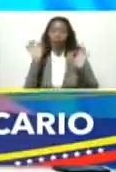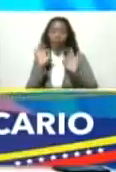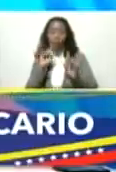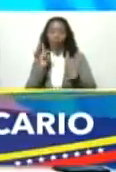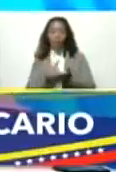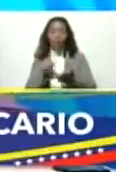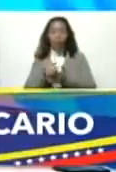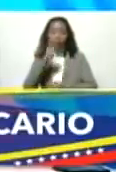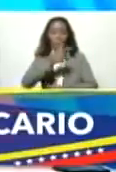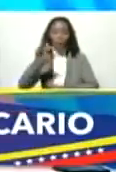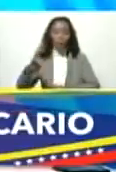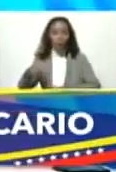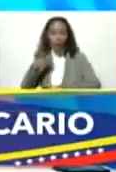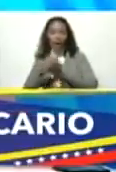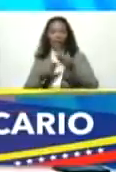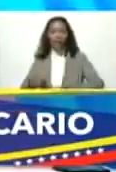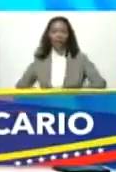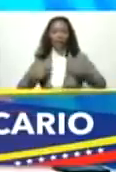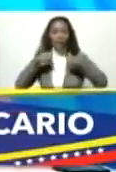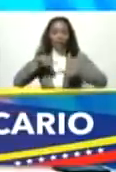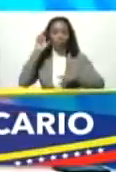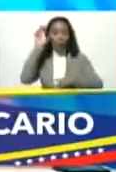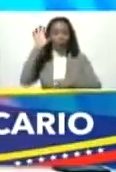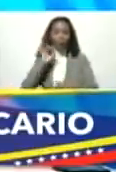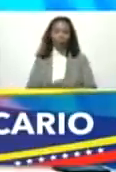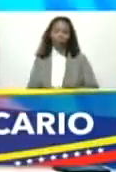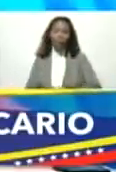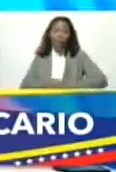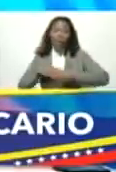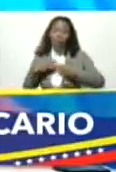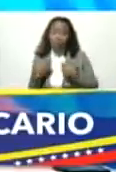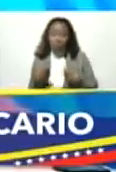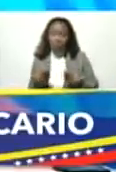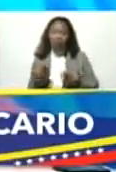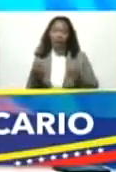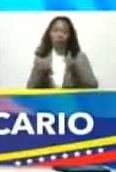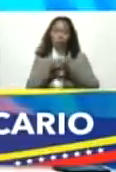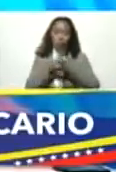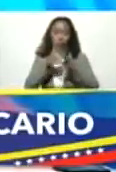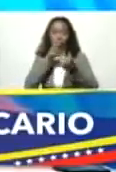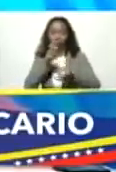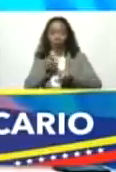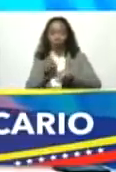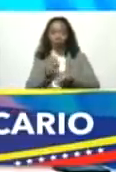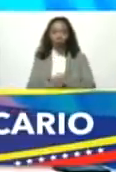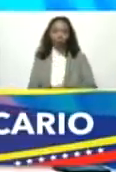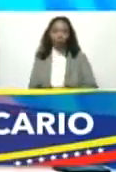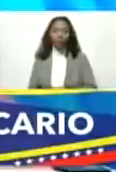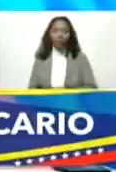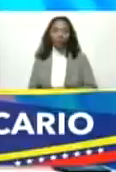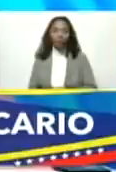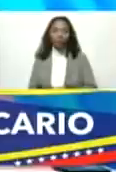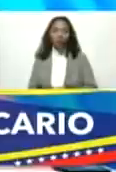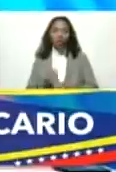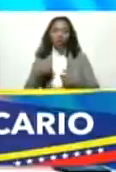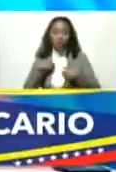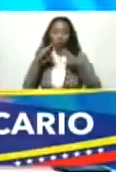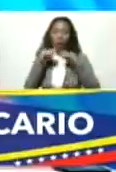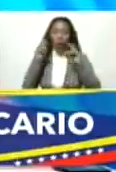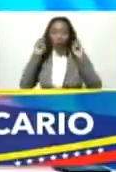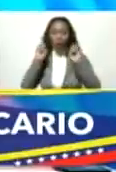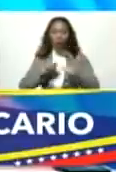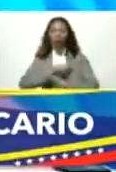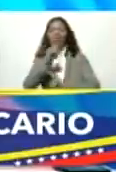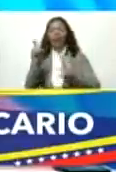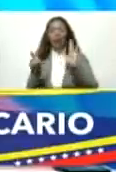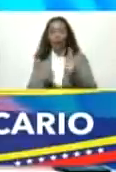actores que hacen vida en un país y el sector bancario hablo en términos generales es